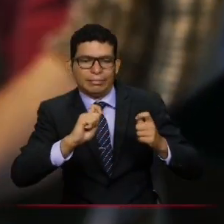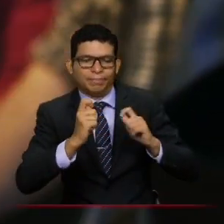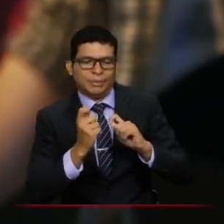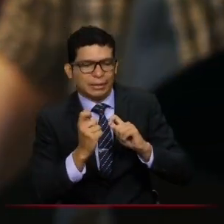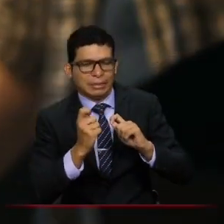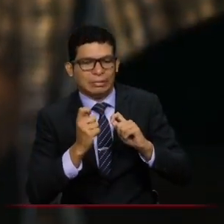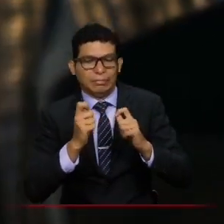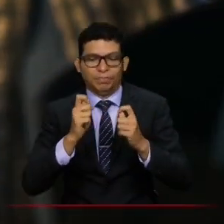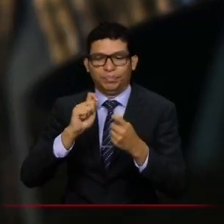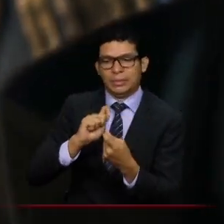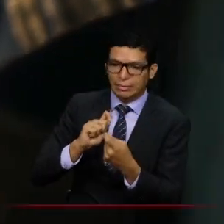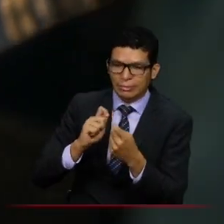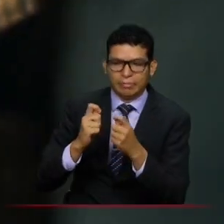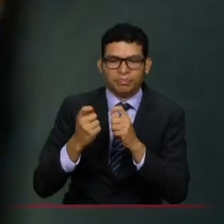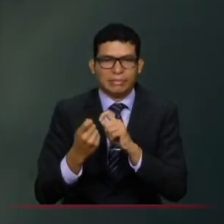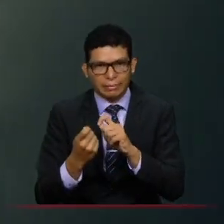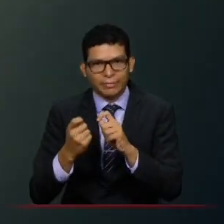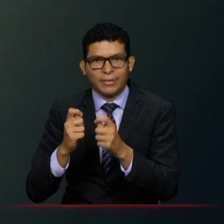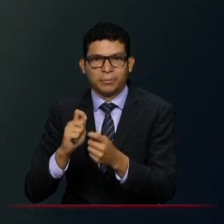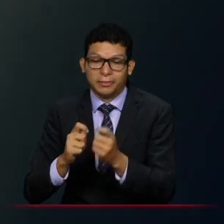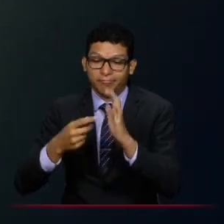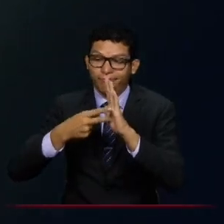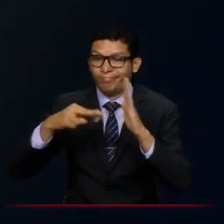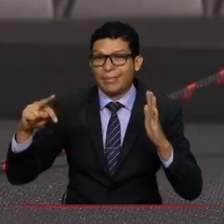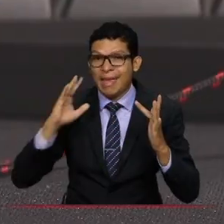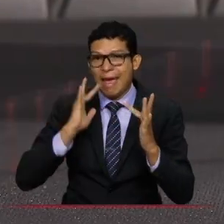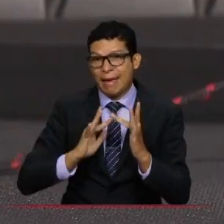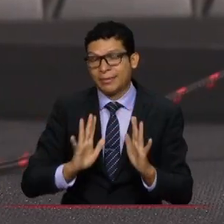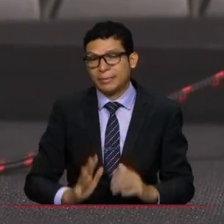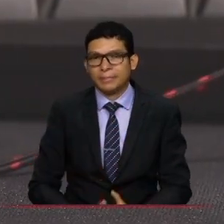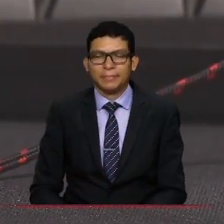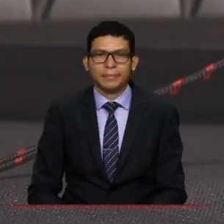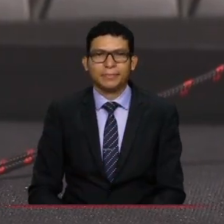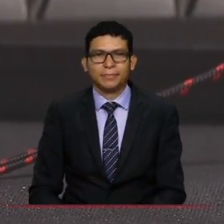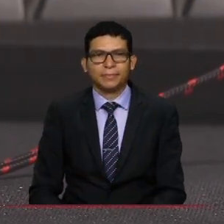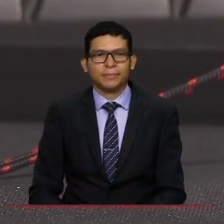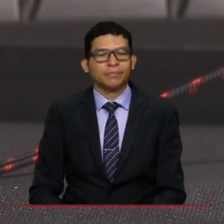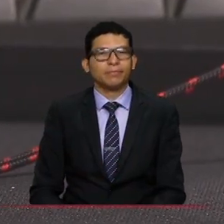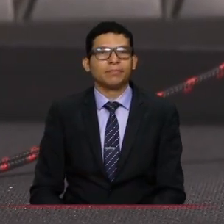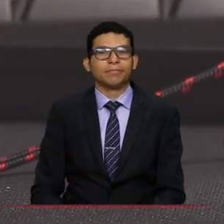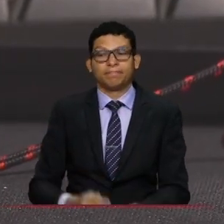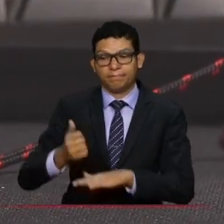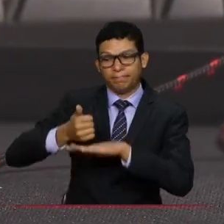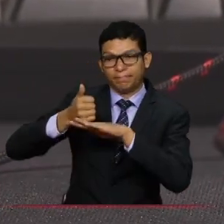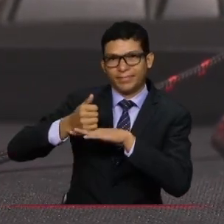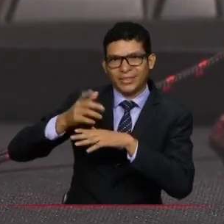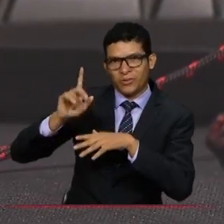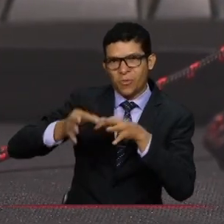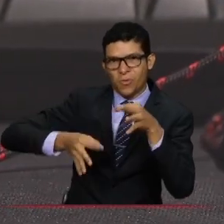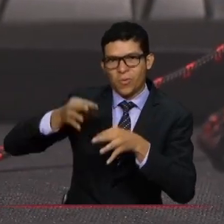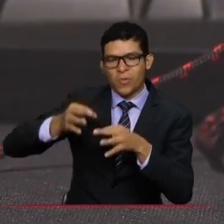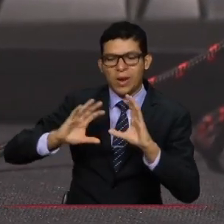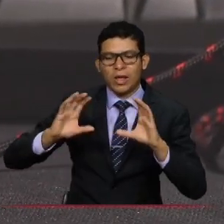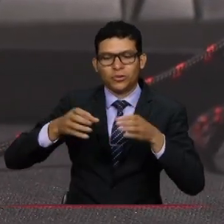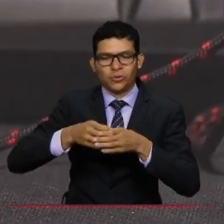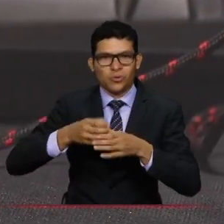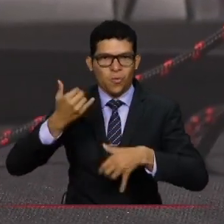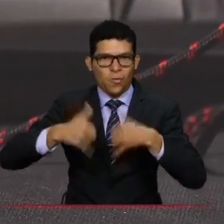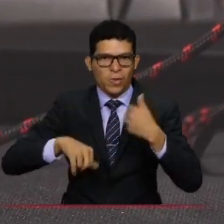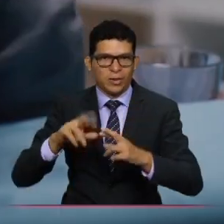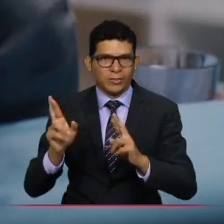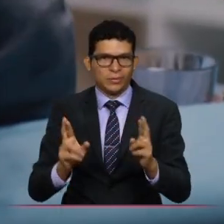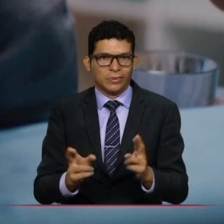ajustándose debido a los avances tecnológicos. Estamos hablando con la directora jurídica de Asojuegos, Liliana